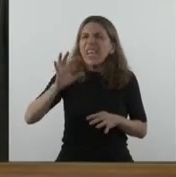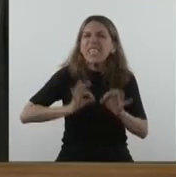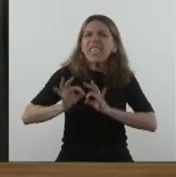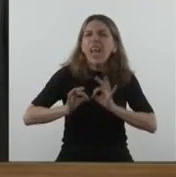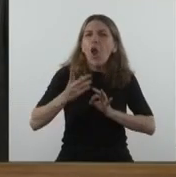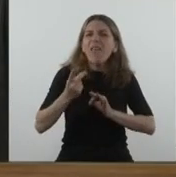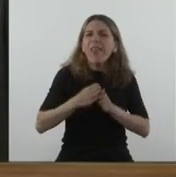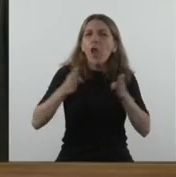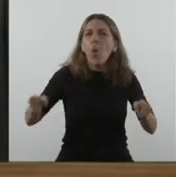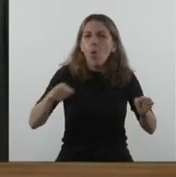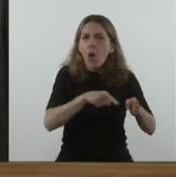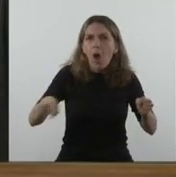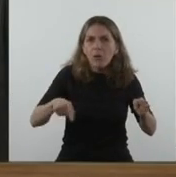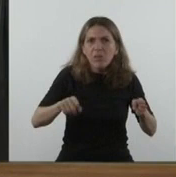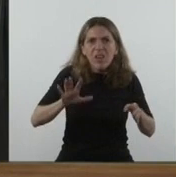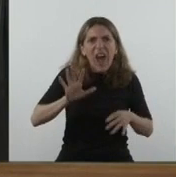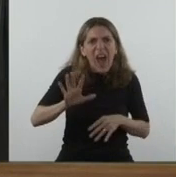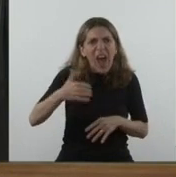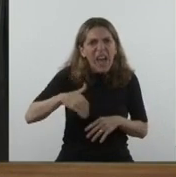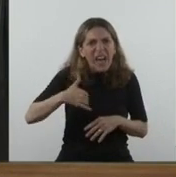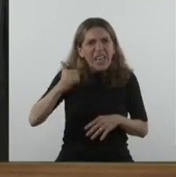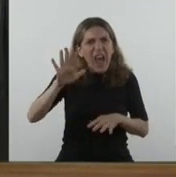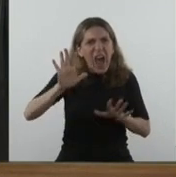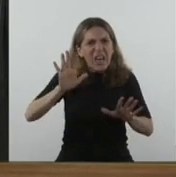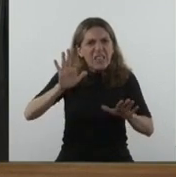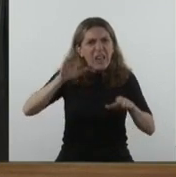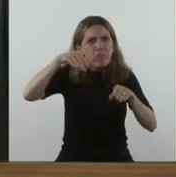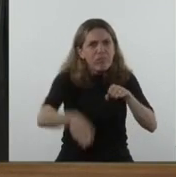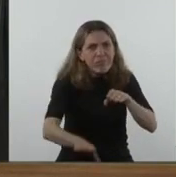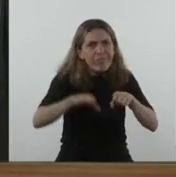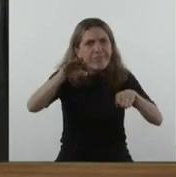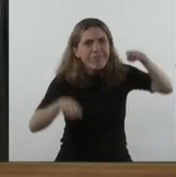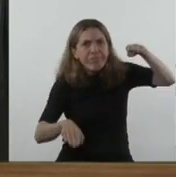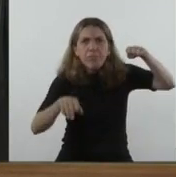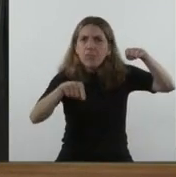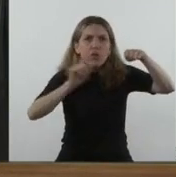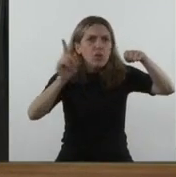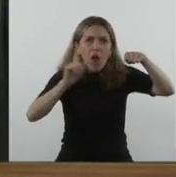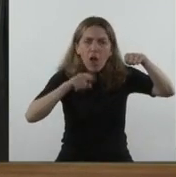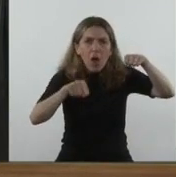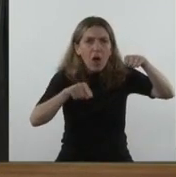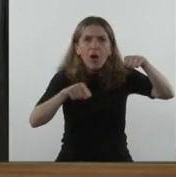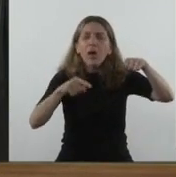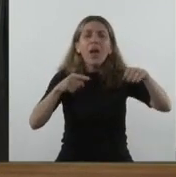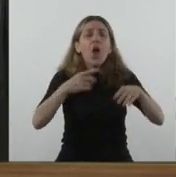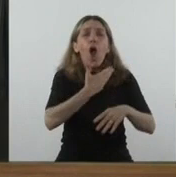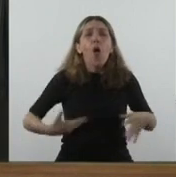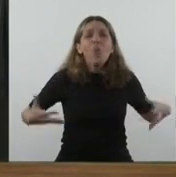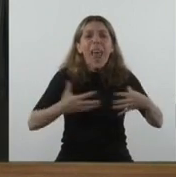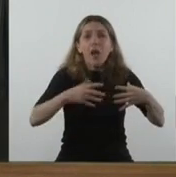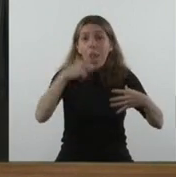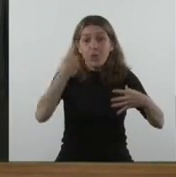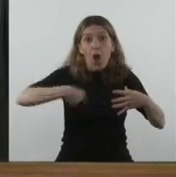Argentina no puede seguir con los desequilibrios que hasta aquí han mostrado y que es parte de tarea del Gobierno Nacional